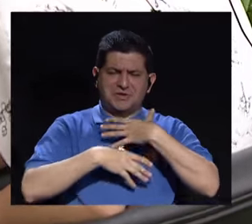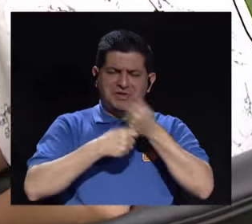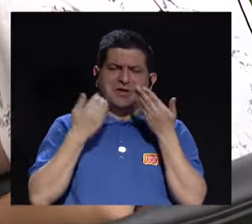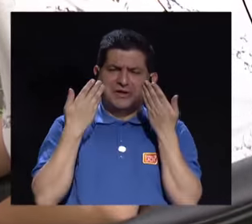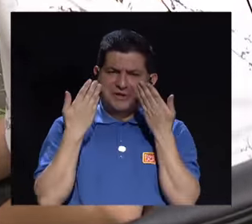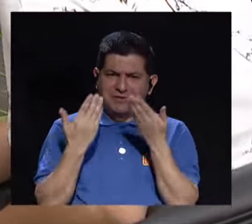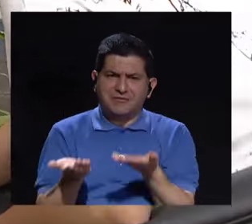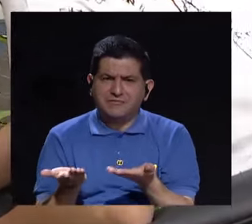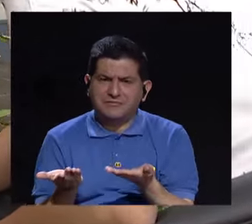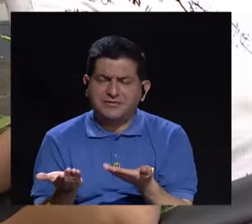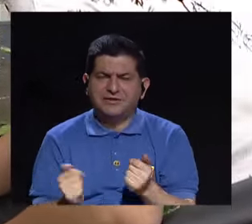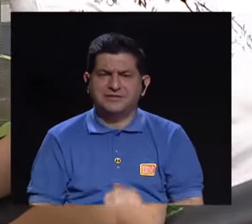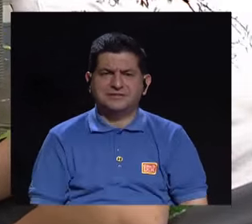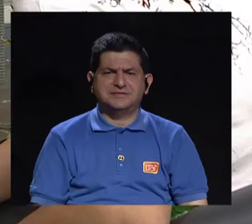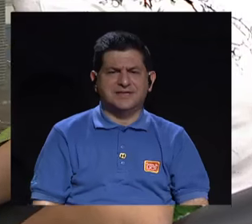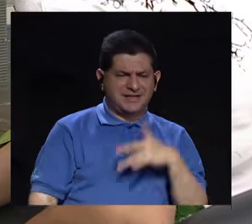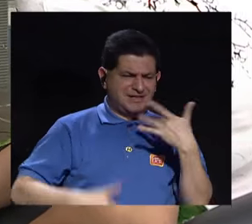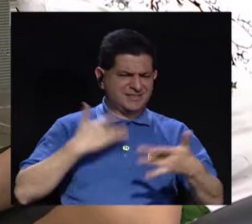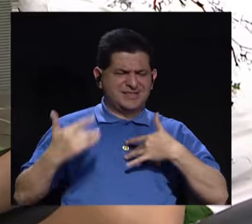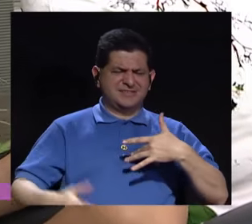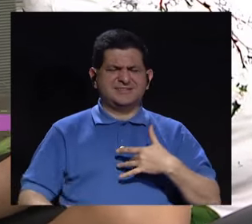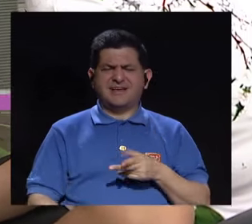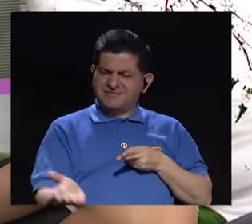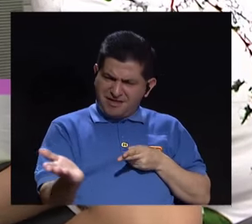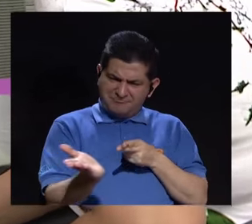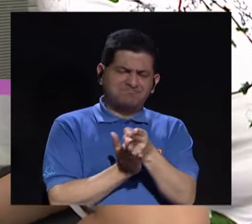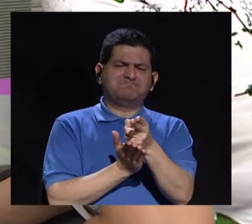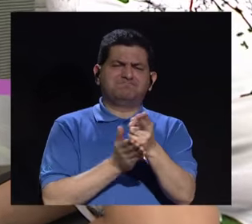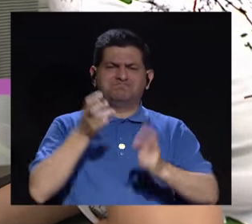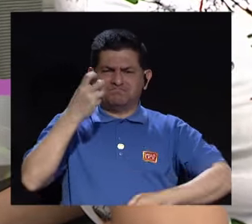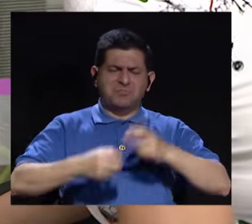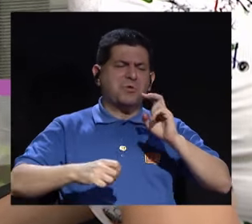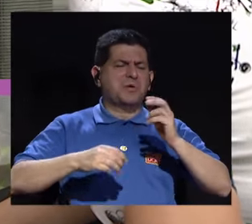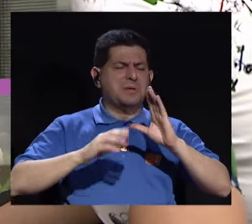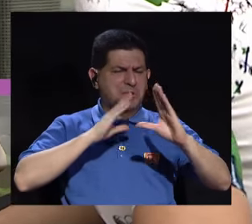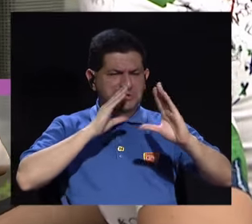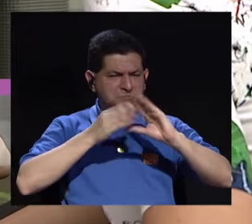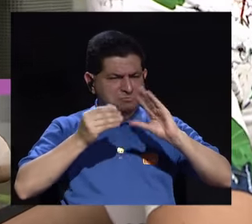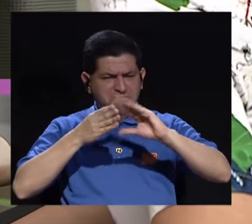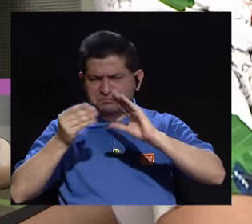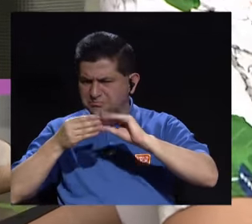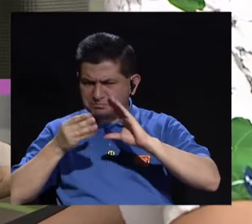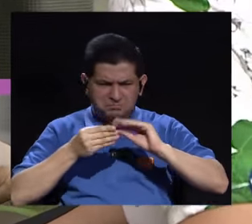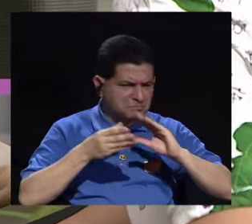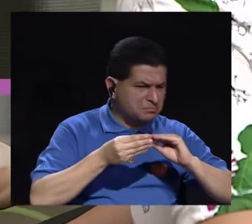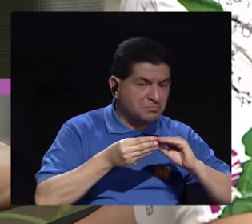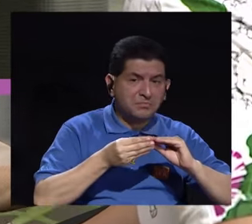confianza, que hay sinceridad, que los problemas se pueden comentar.